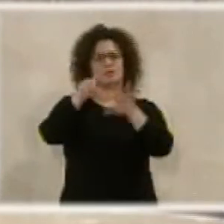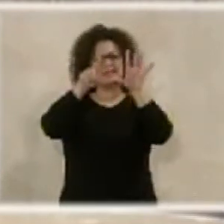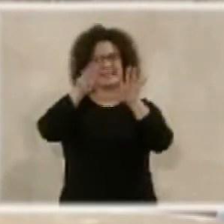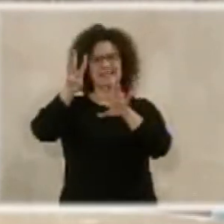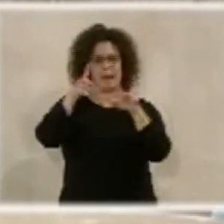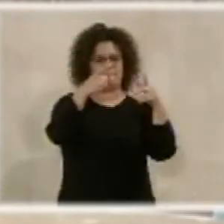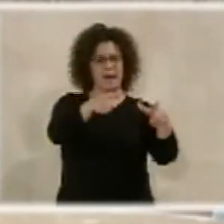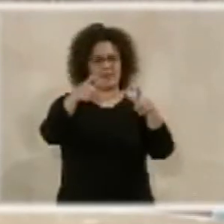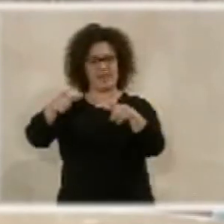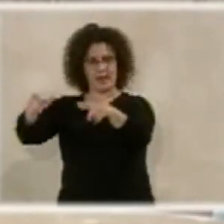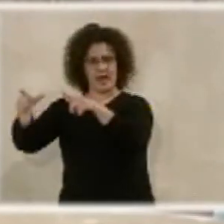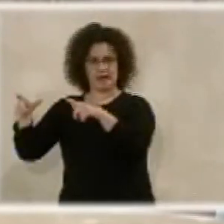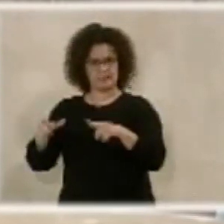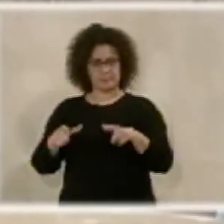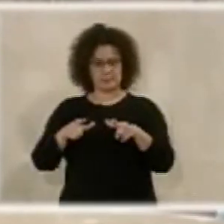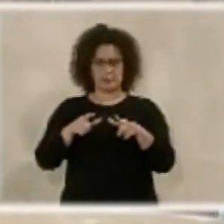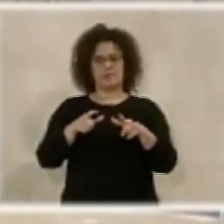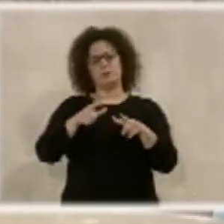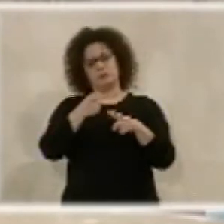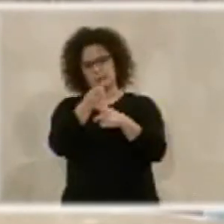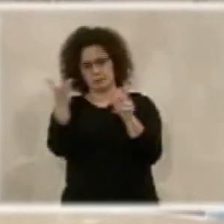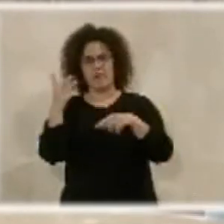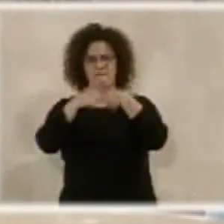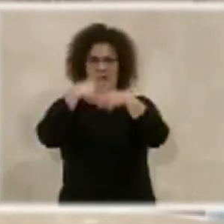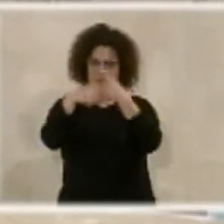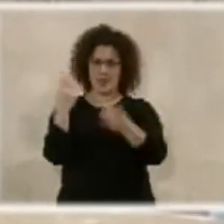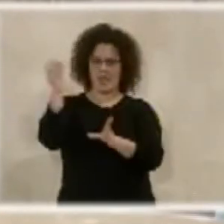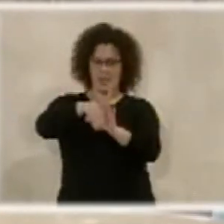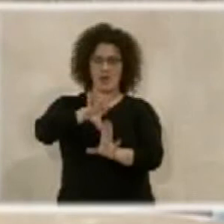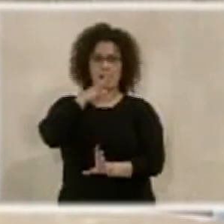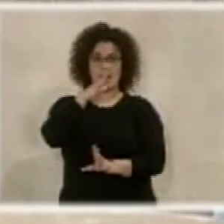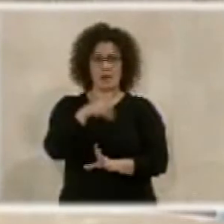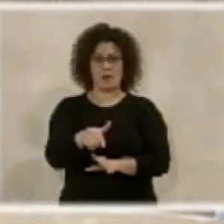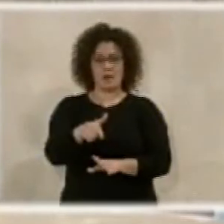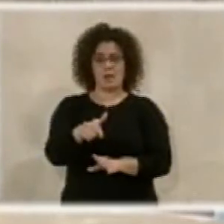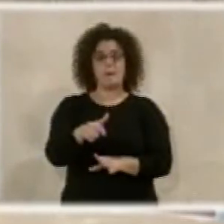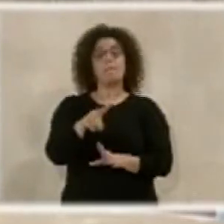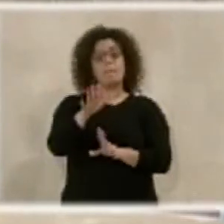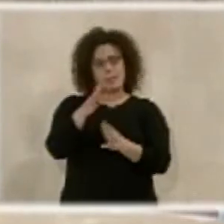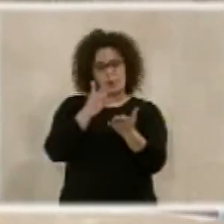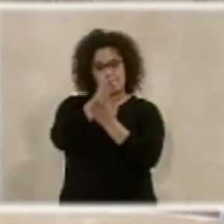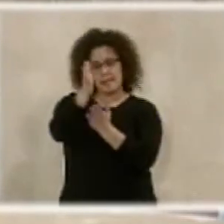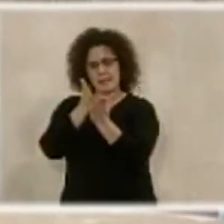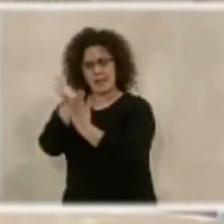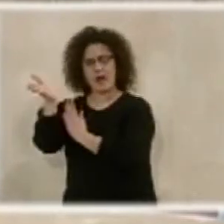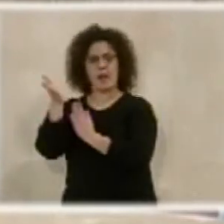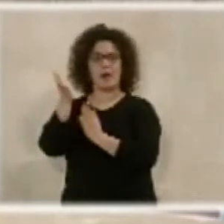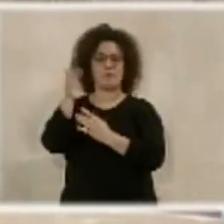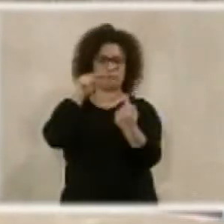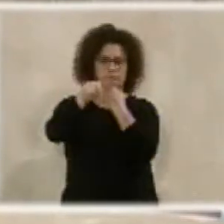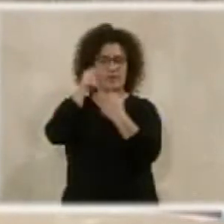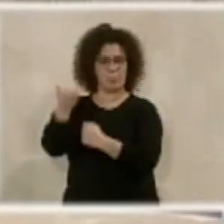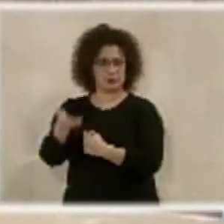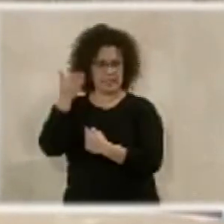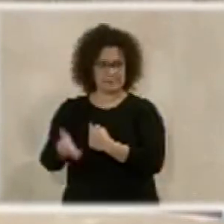parcelas, que afectan a otro tanto número de familias, pero es verdad que también atraviesa una vía pecuaria y también es verdad